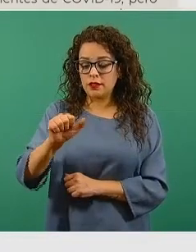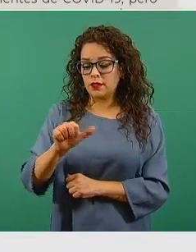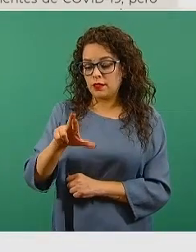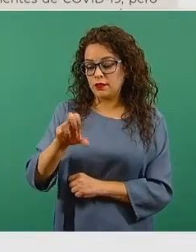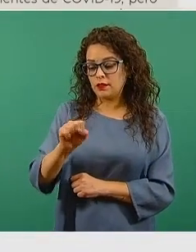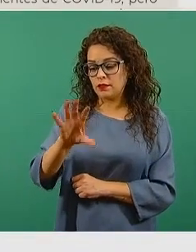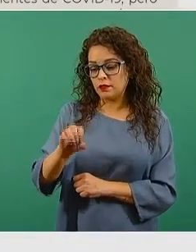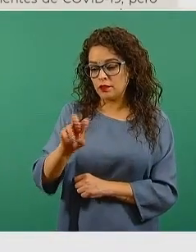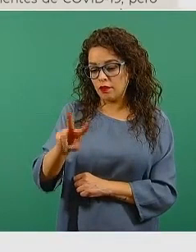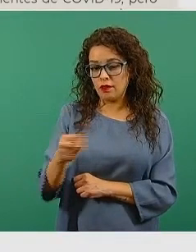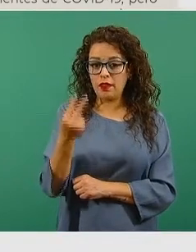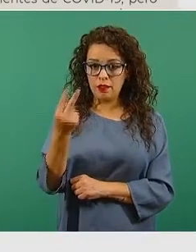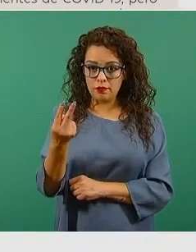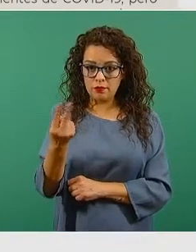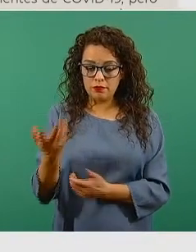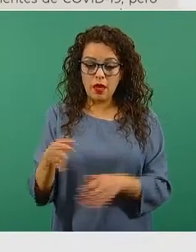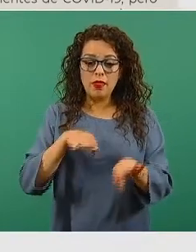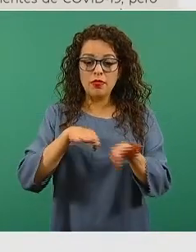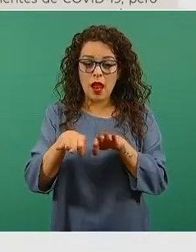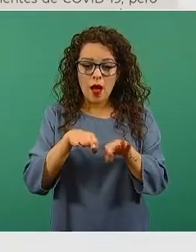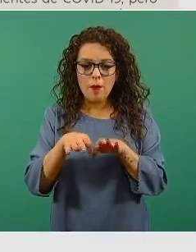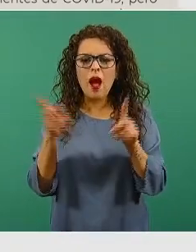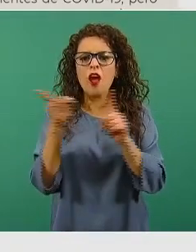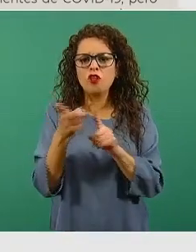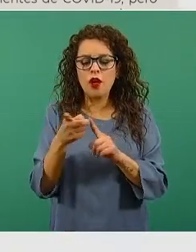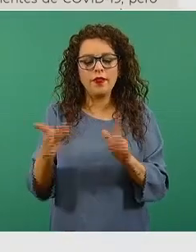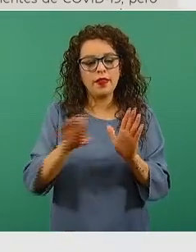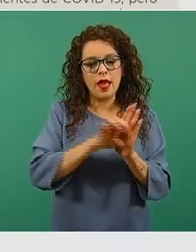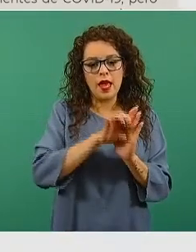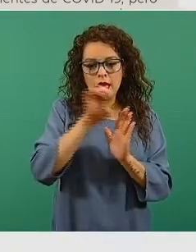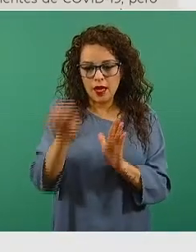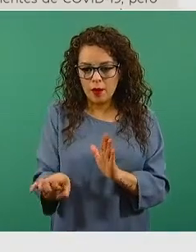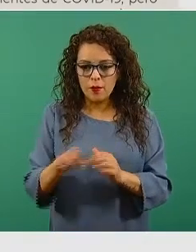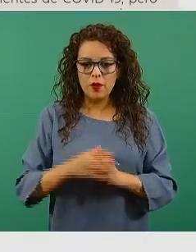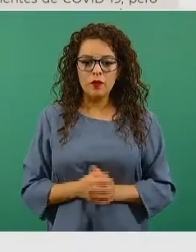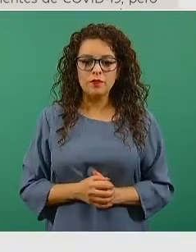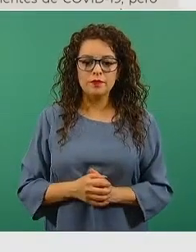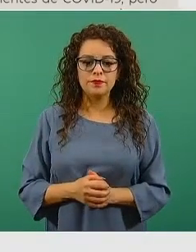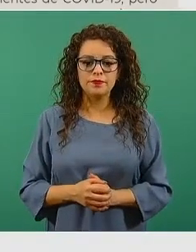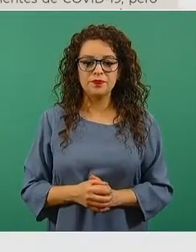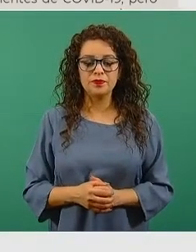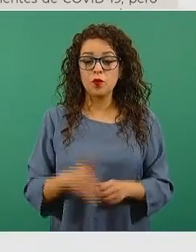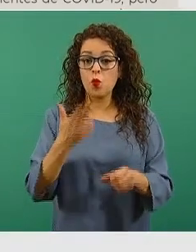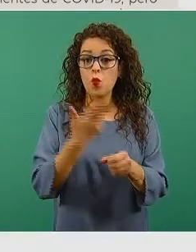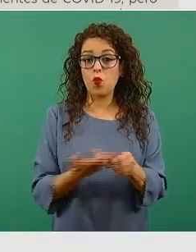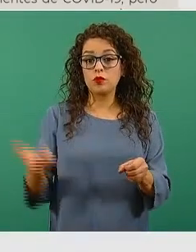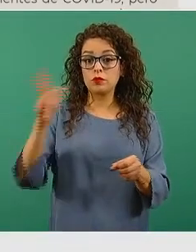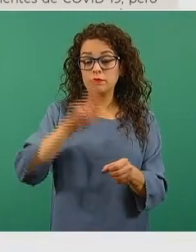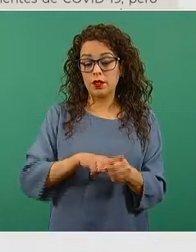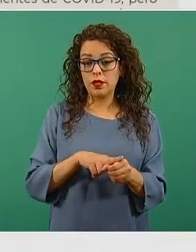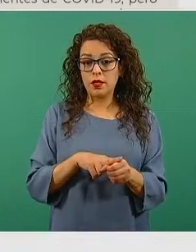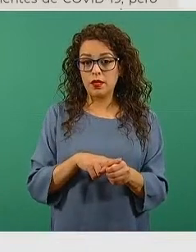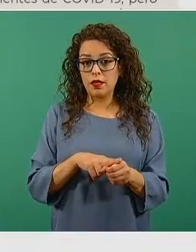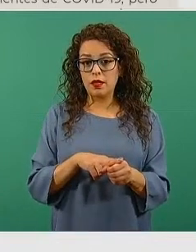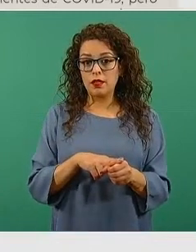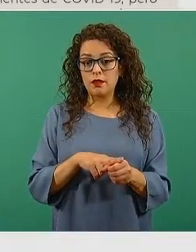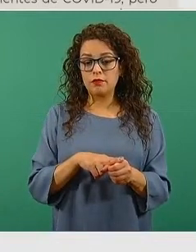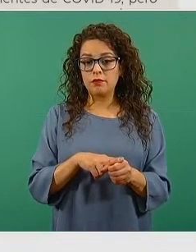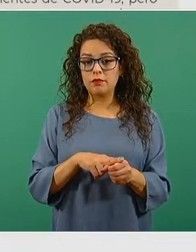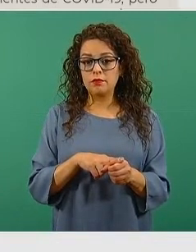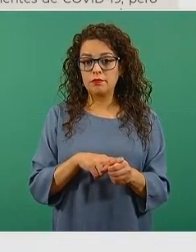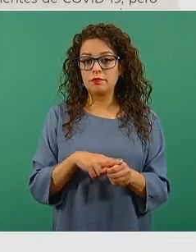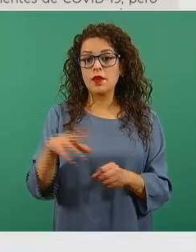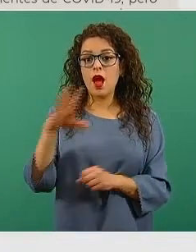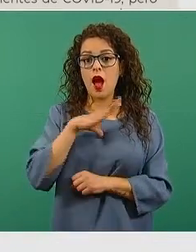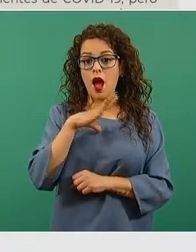-2. Elabora, por ejemplo, en las unidades de salud que notifican, que